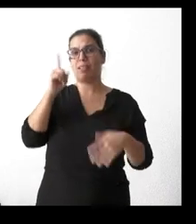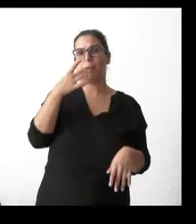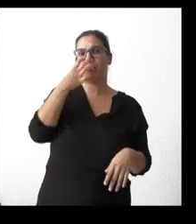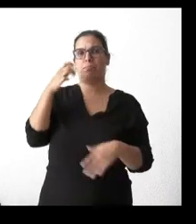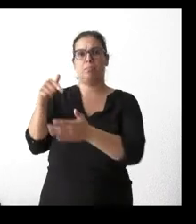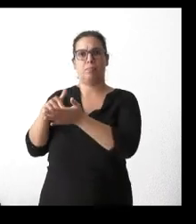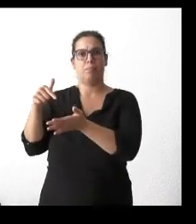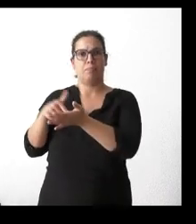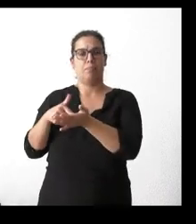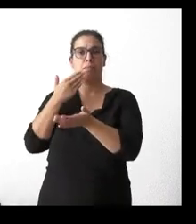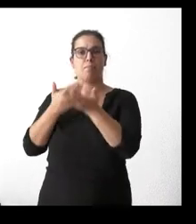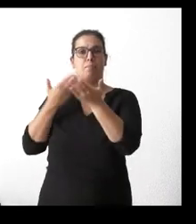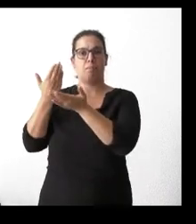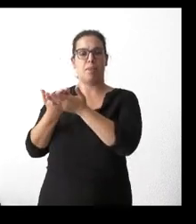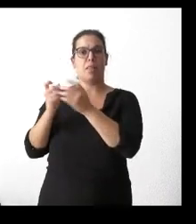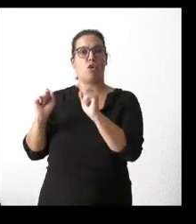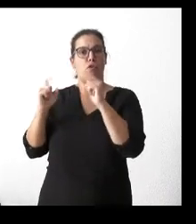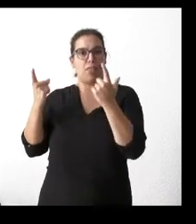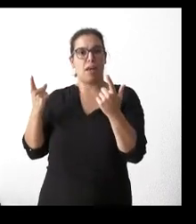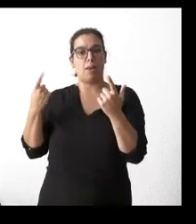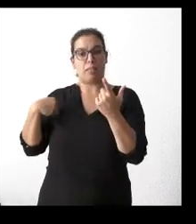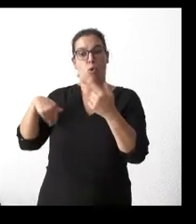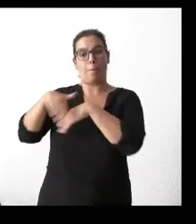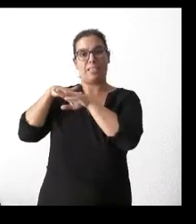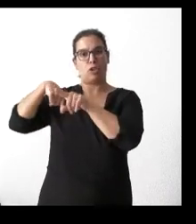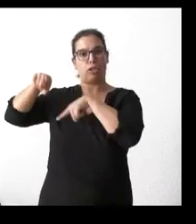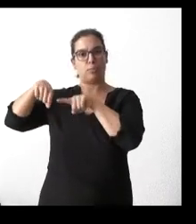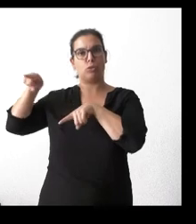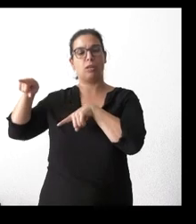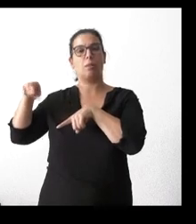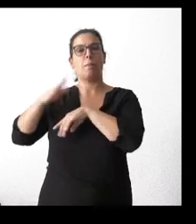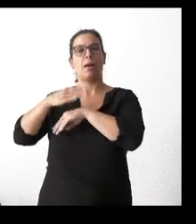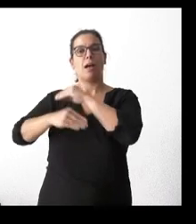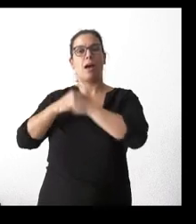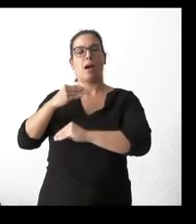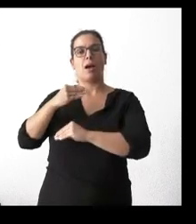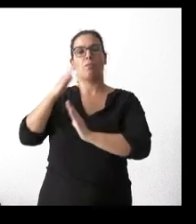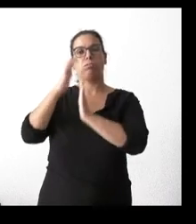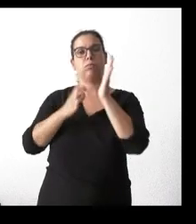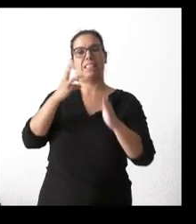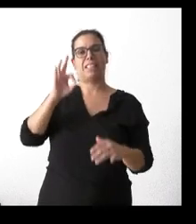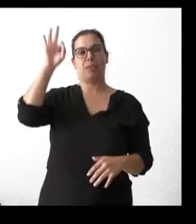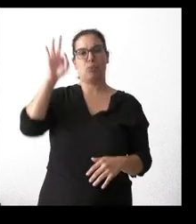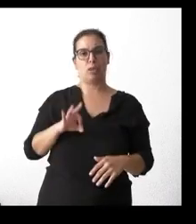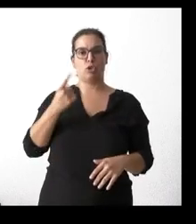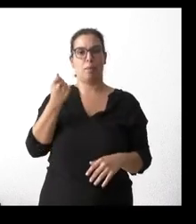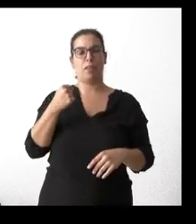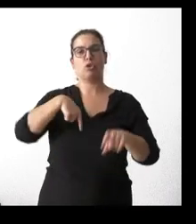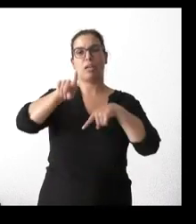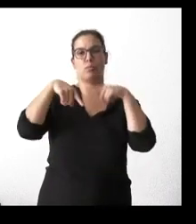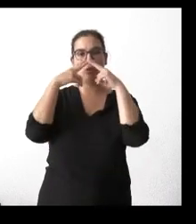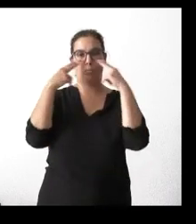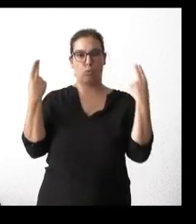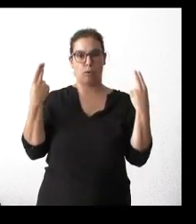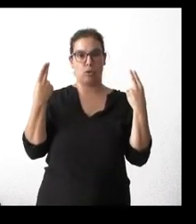hizo una petición formal al mismo, al Ministerio de Transporte, para aplicación de un 30 por ciento de rebaja en el precio del transporte público, el